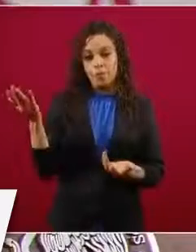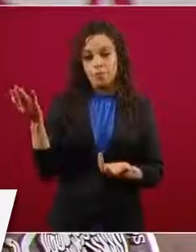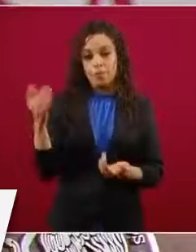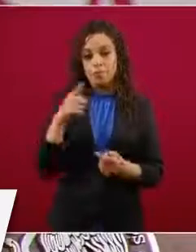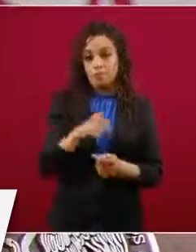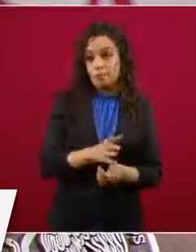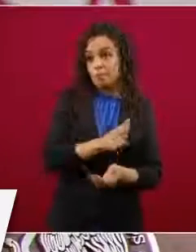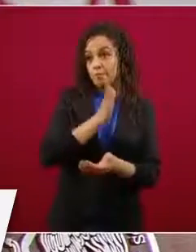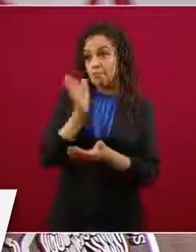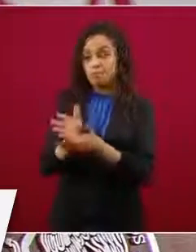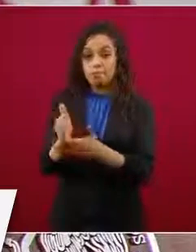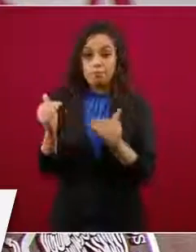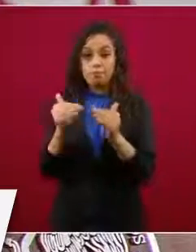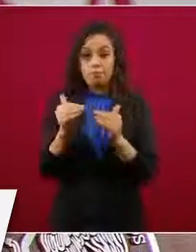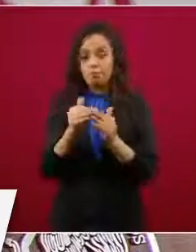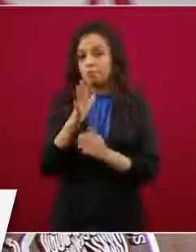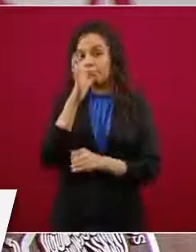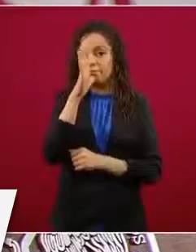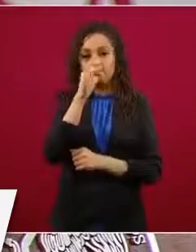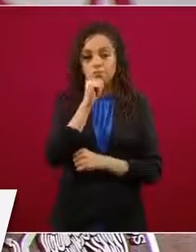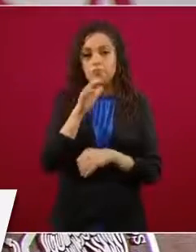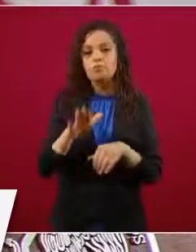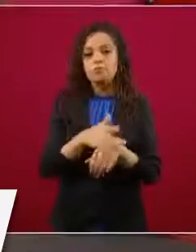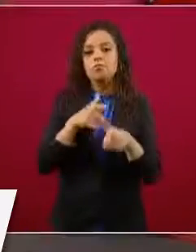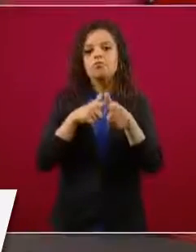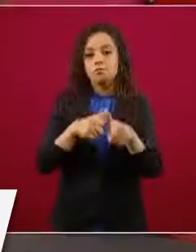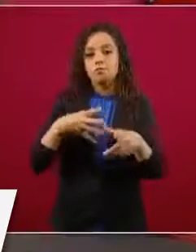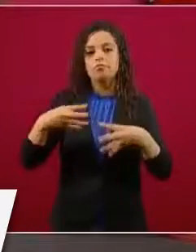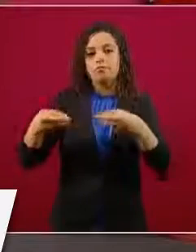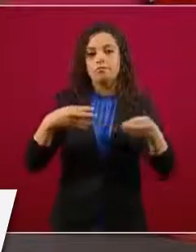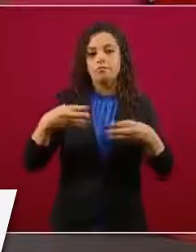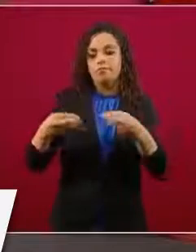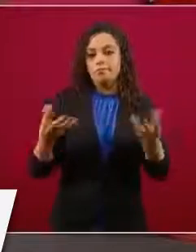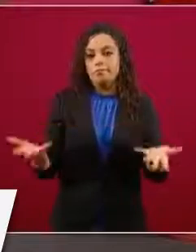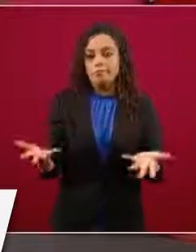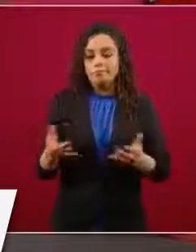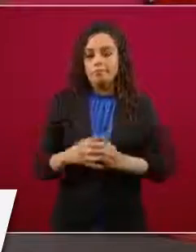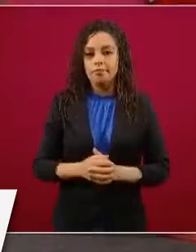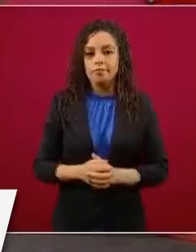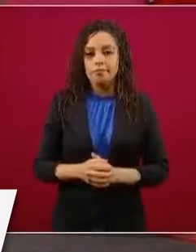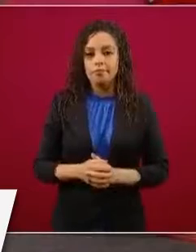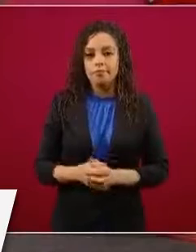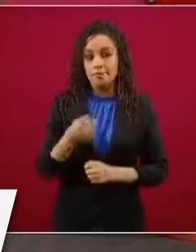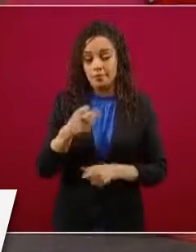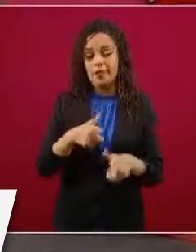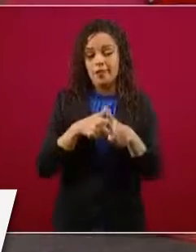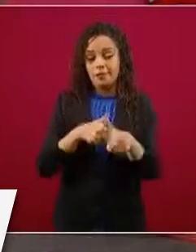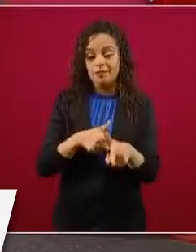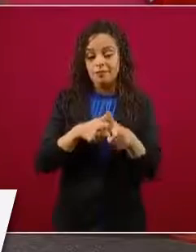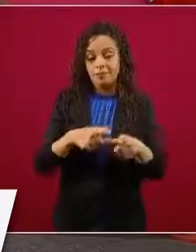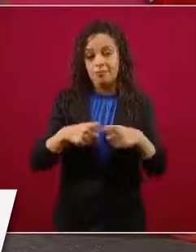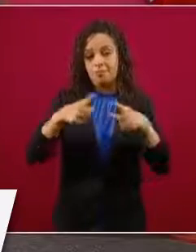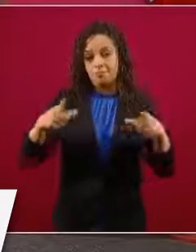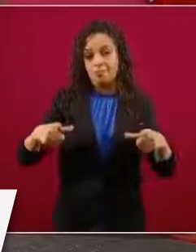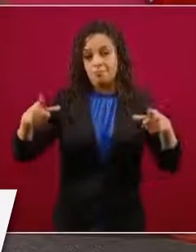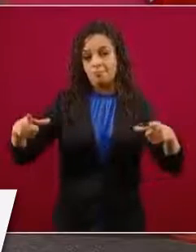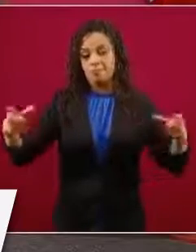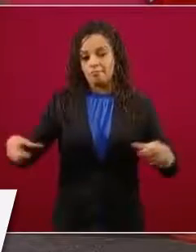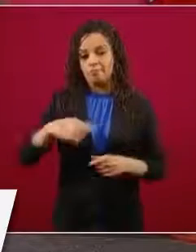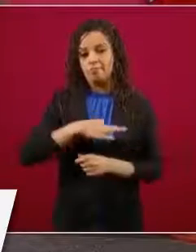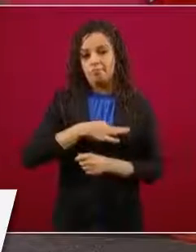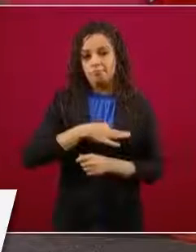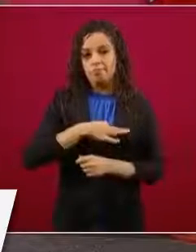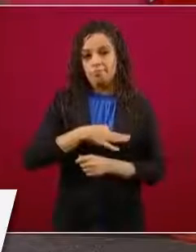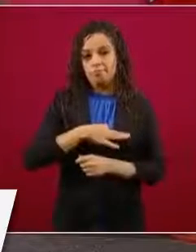a hacer ambulatorios para esta enfermedad. Es decir, el virus avanza y en un punto se iba a encontrar